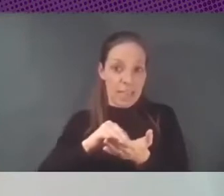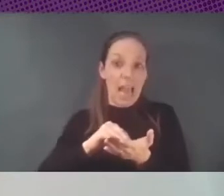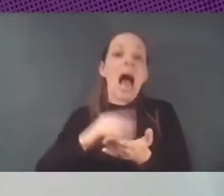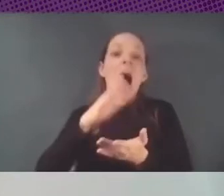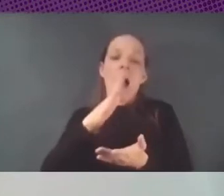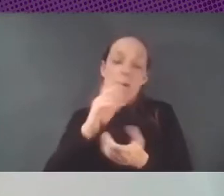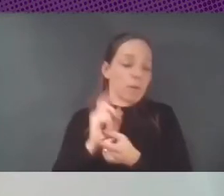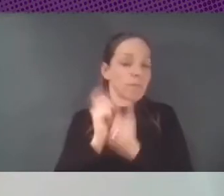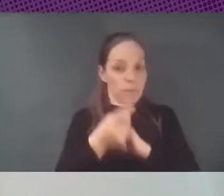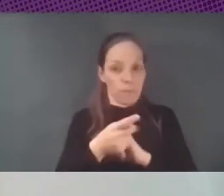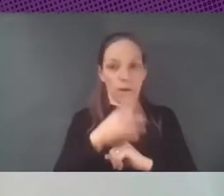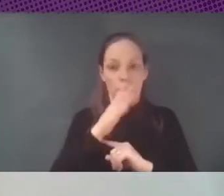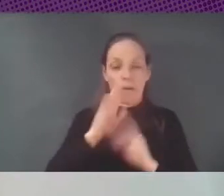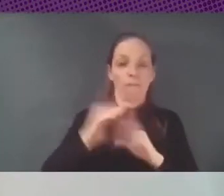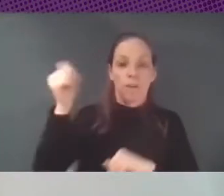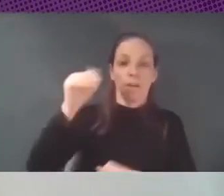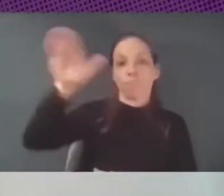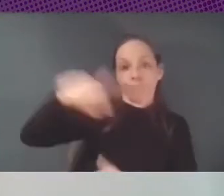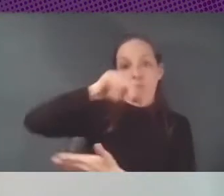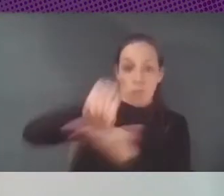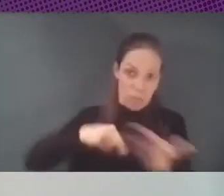empresa como Amazon y compañía